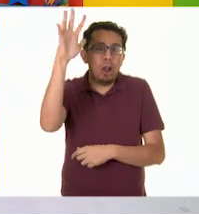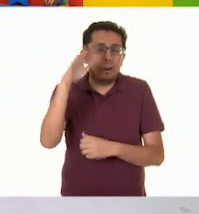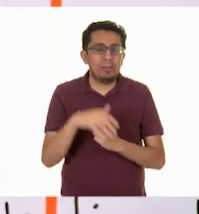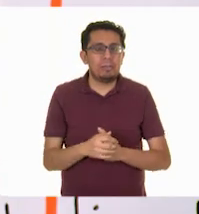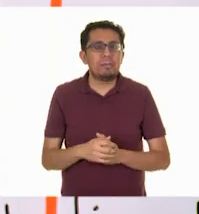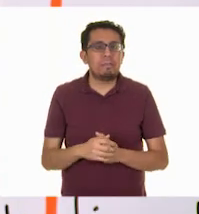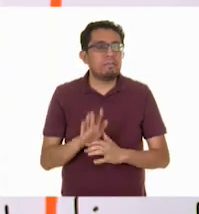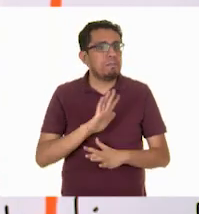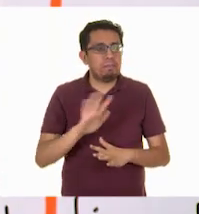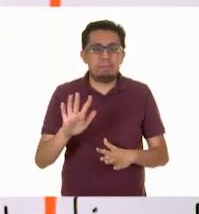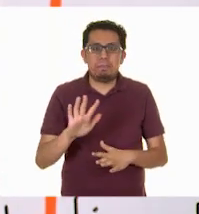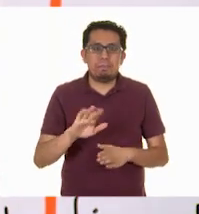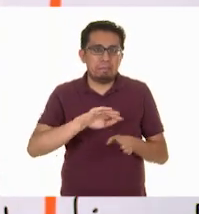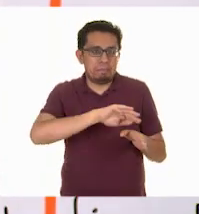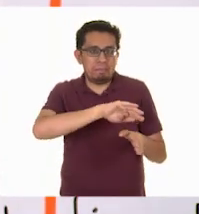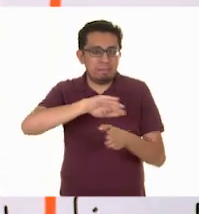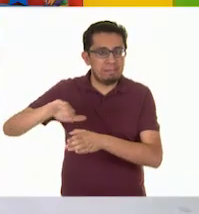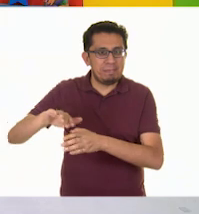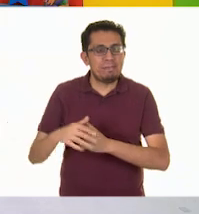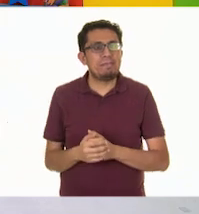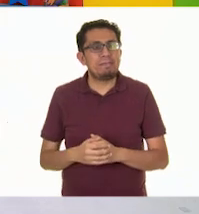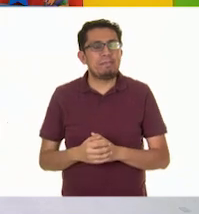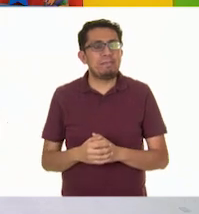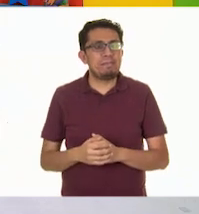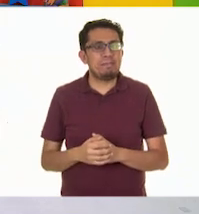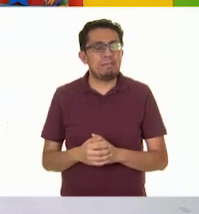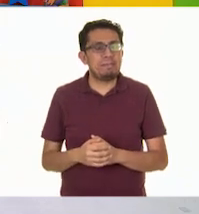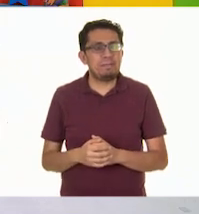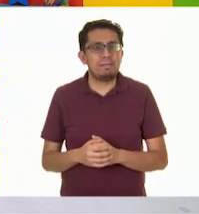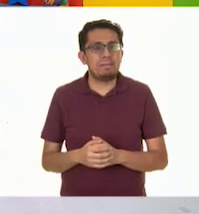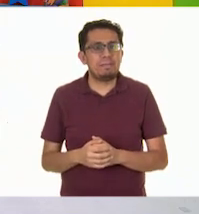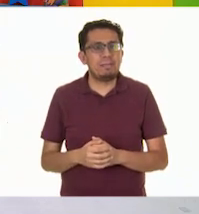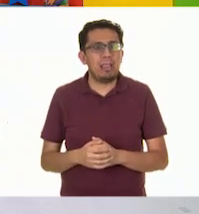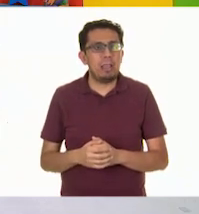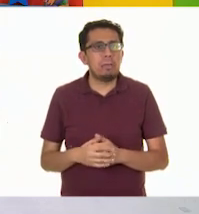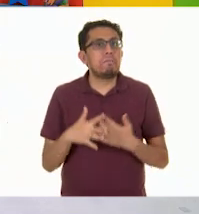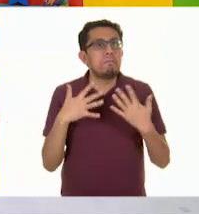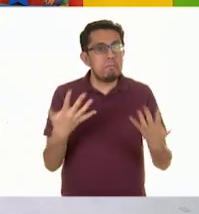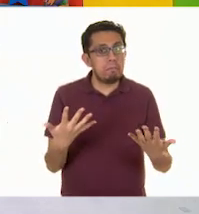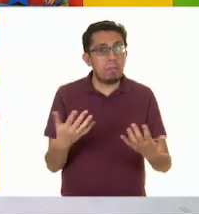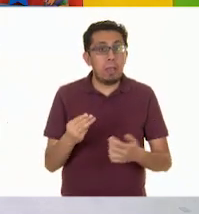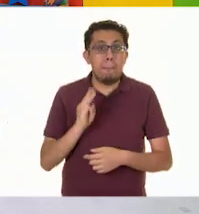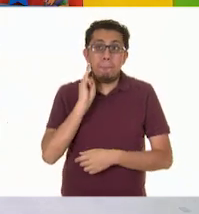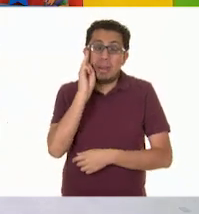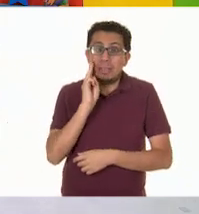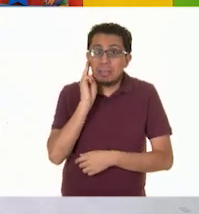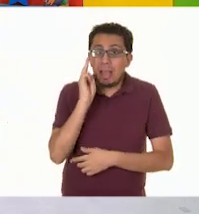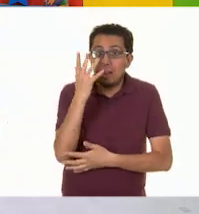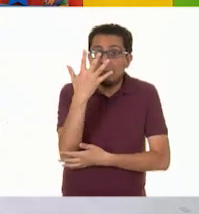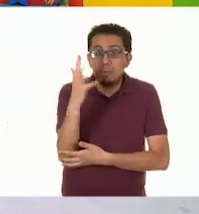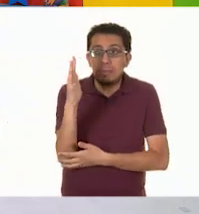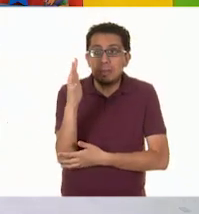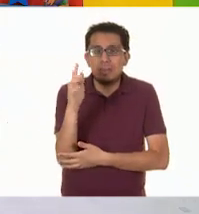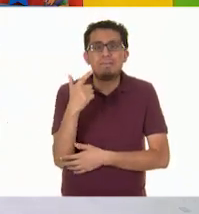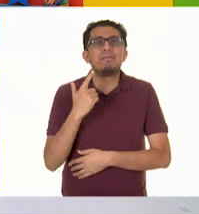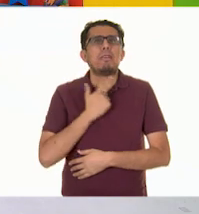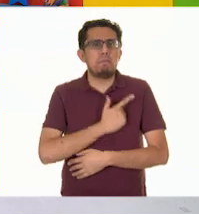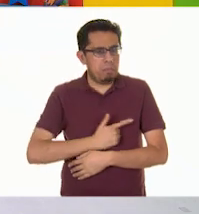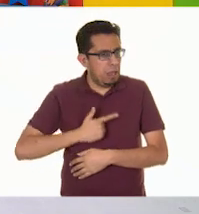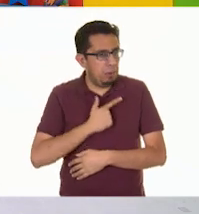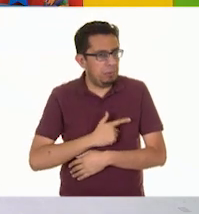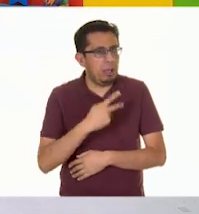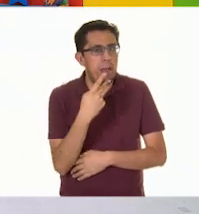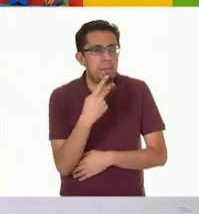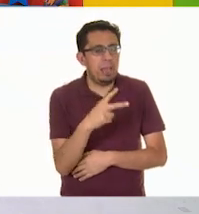ese queda descartado. Ajá. ¿Y qué te parece el manzano, Soja? A ver, el manzano me gusta, pero creo que